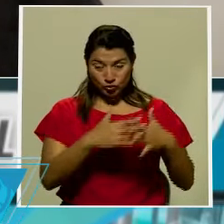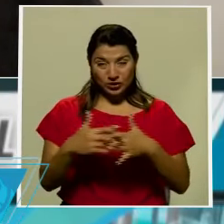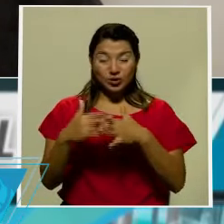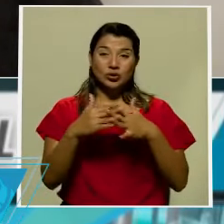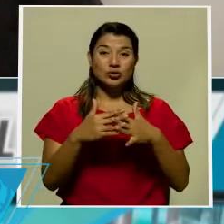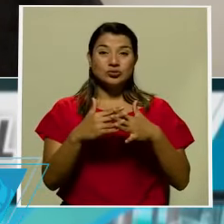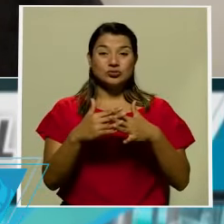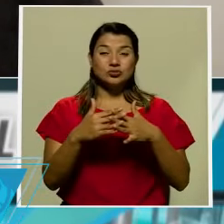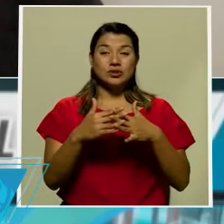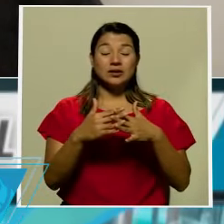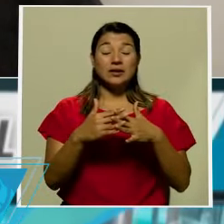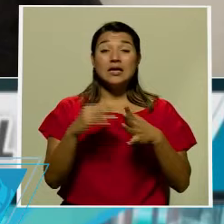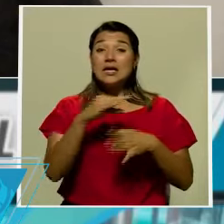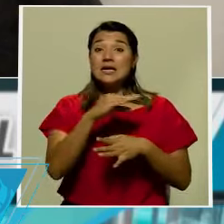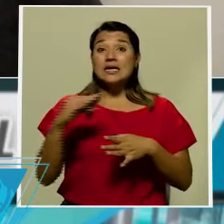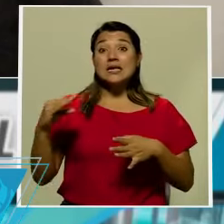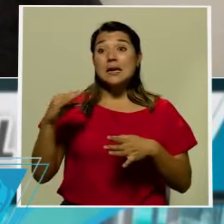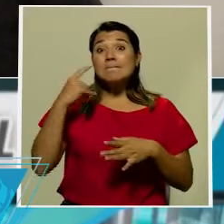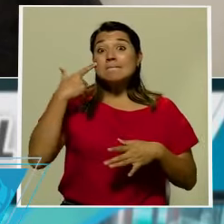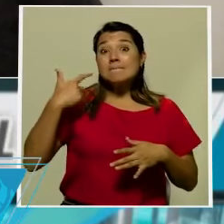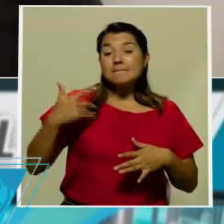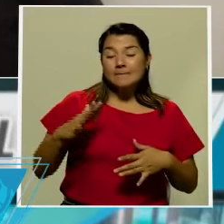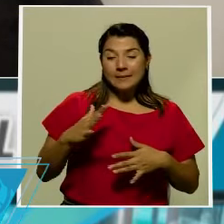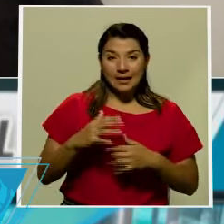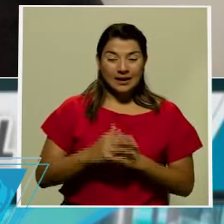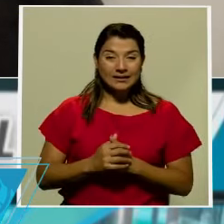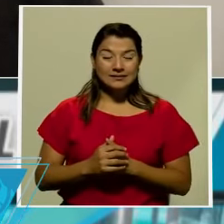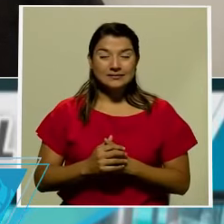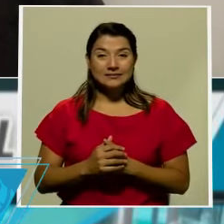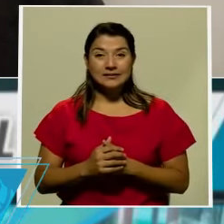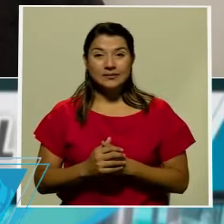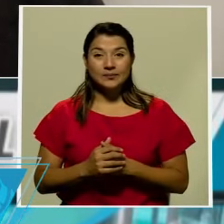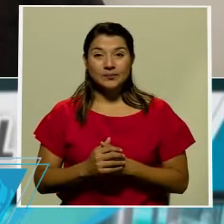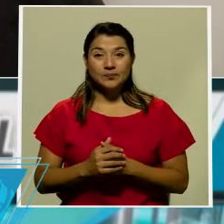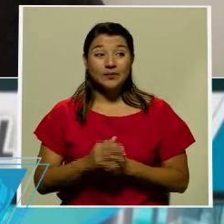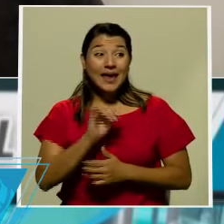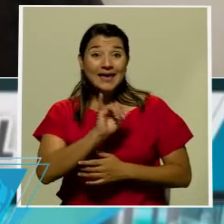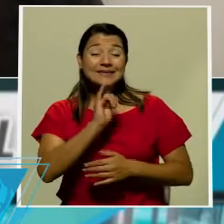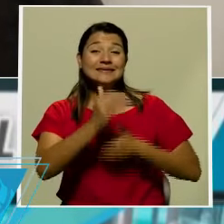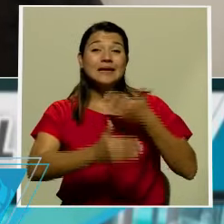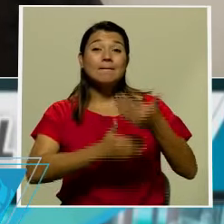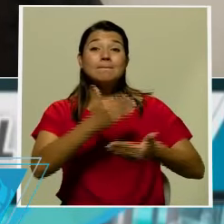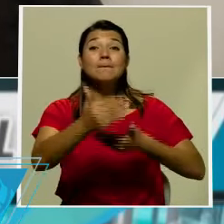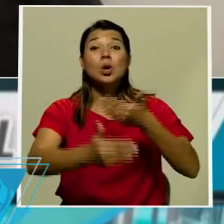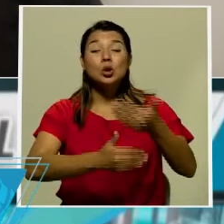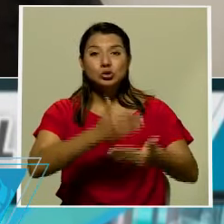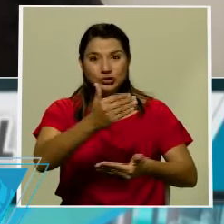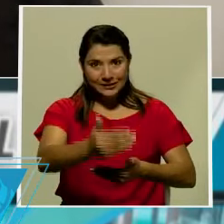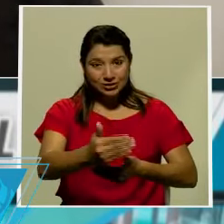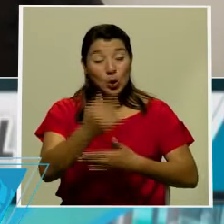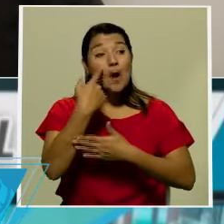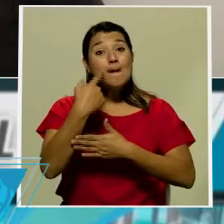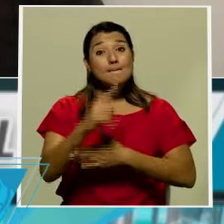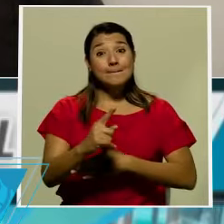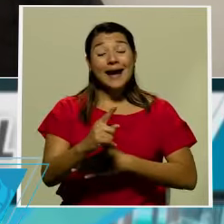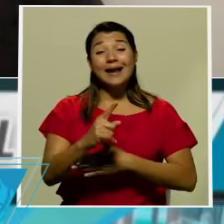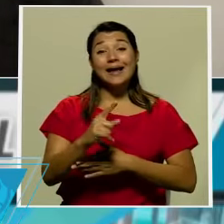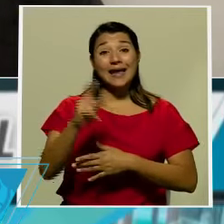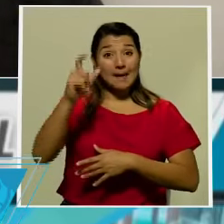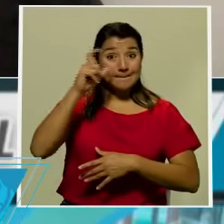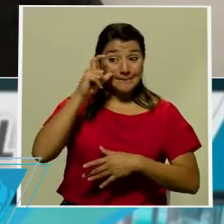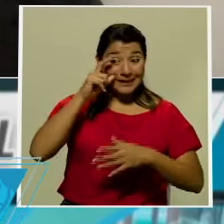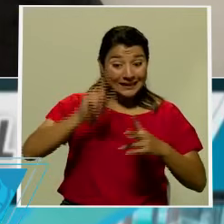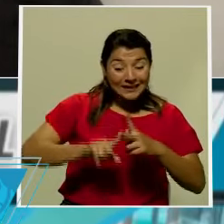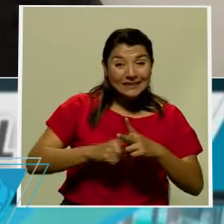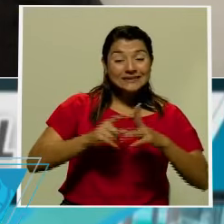hace pensar que este proceso para que asuma el presidente electo Joe